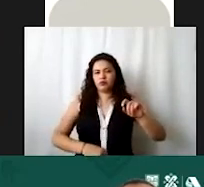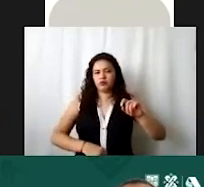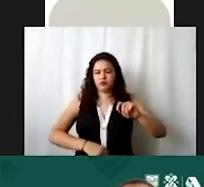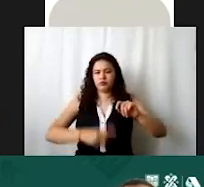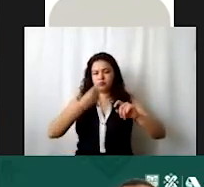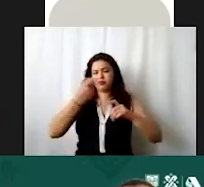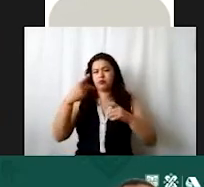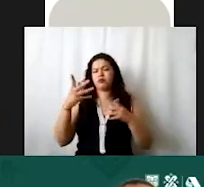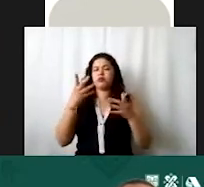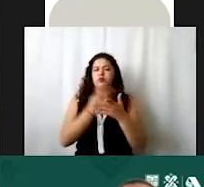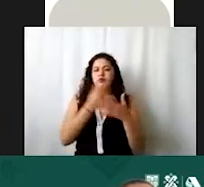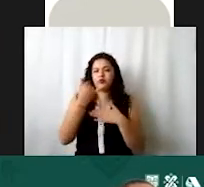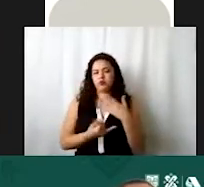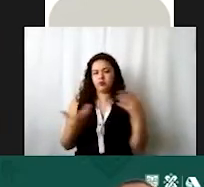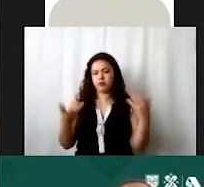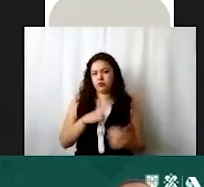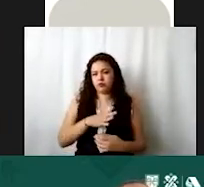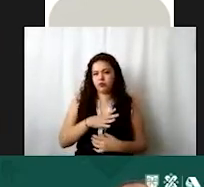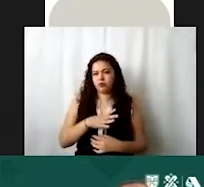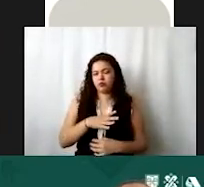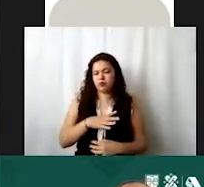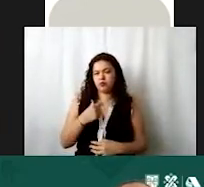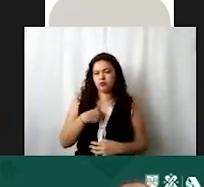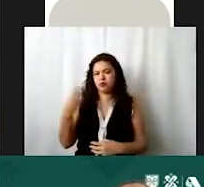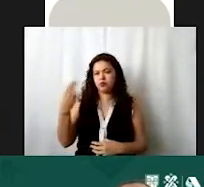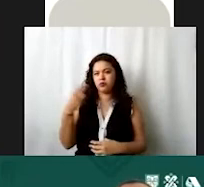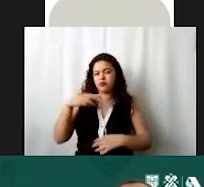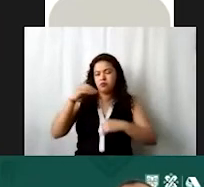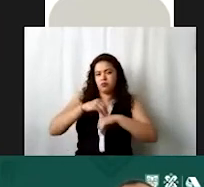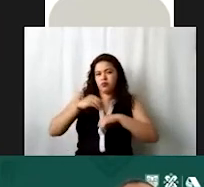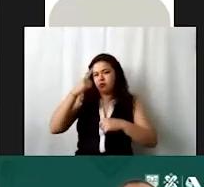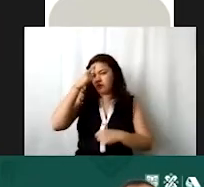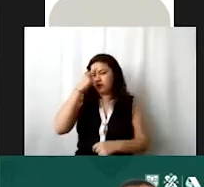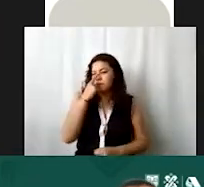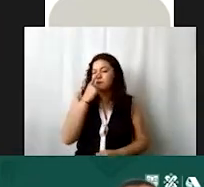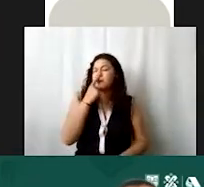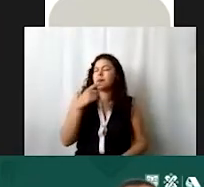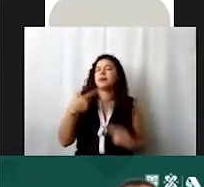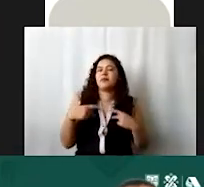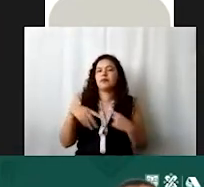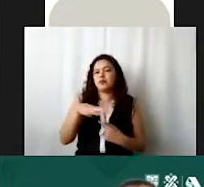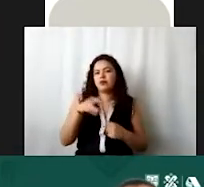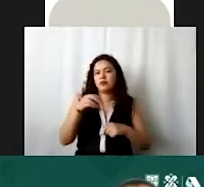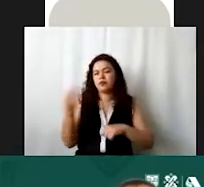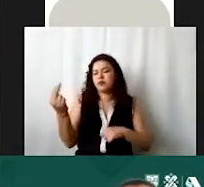naturaleza del proyecto ya no requiero especificar el perfil de la población ok